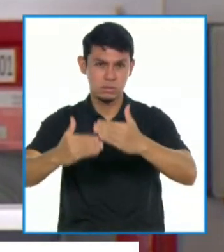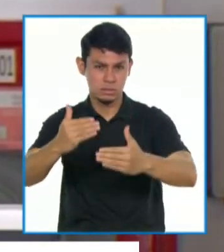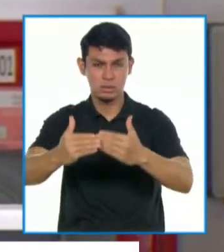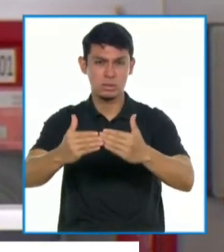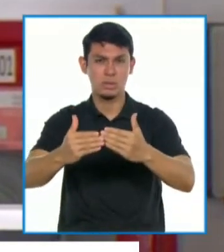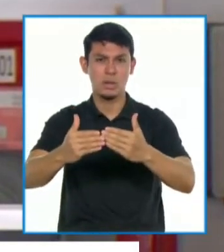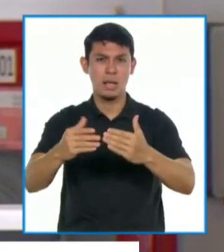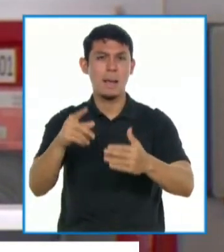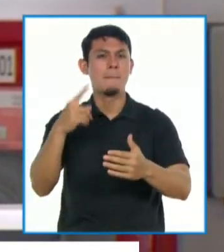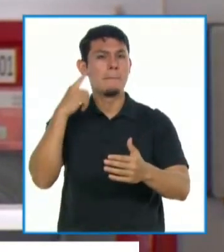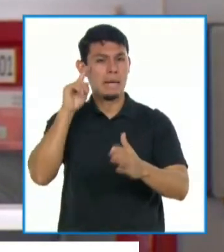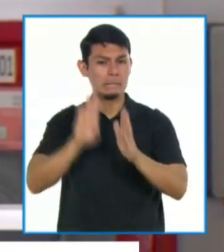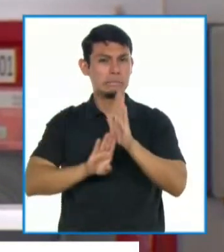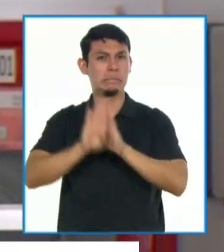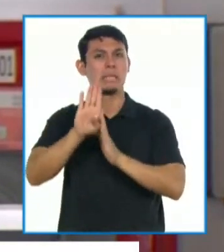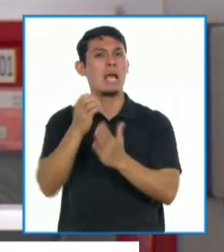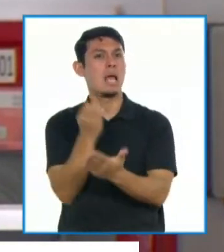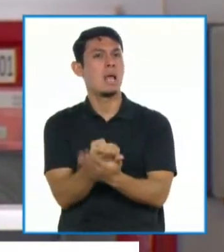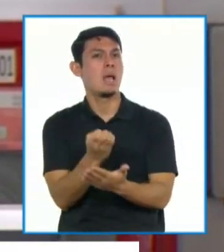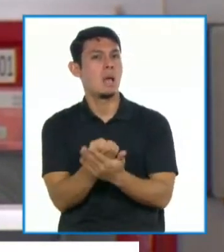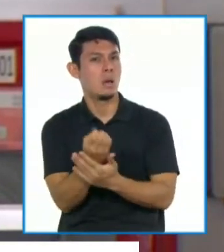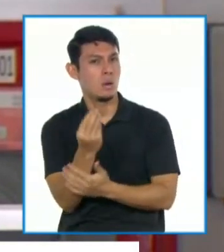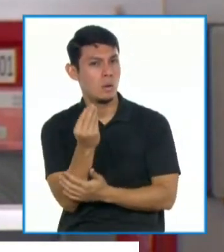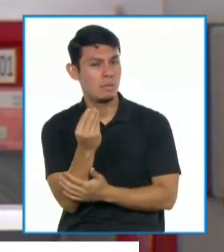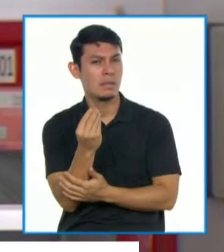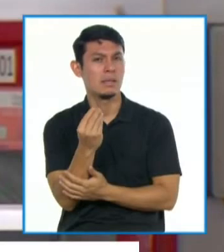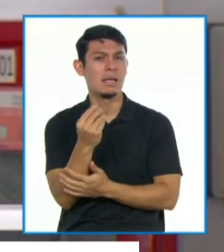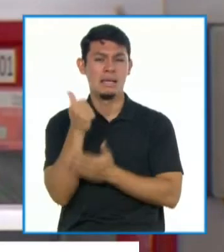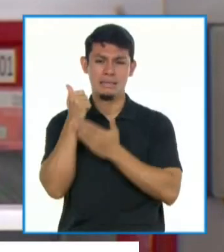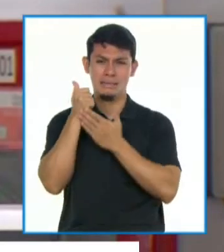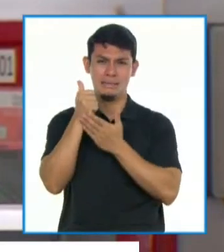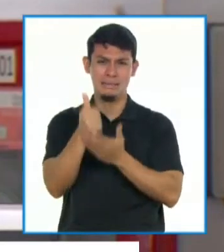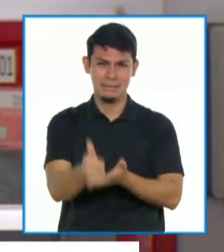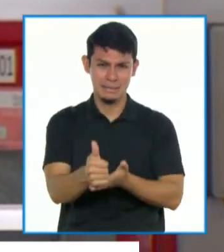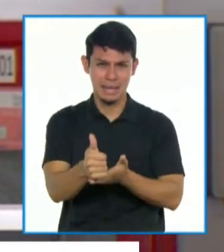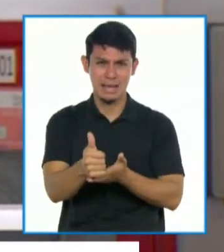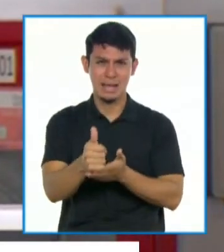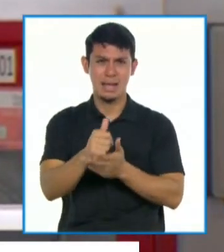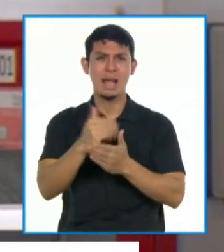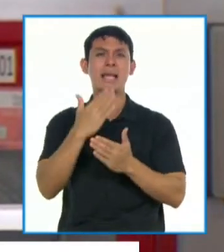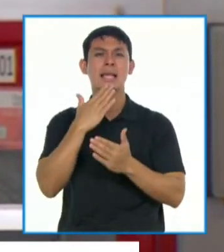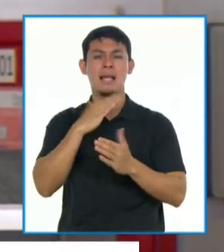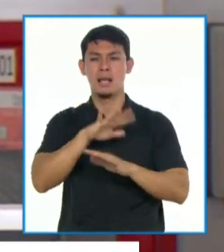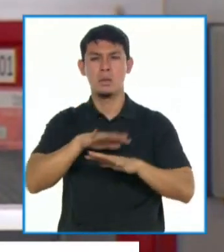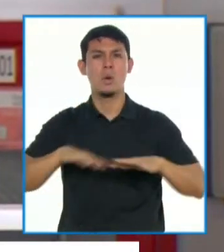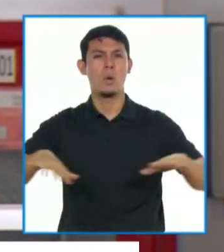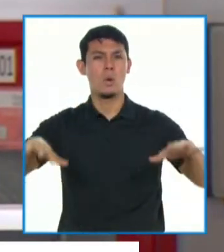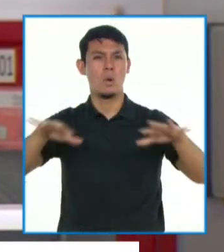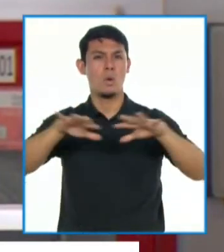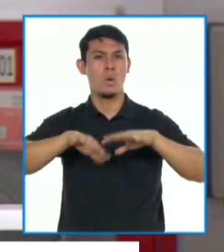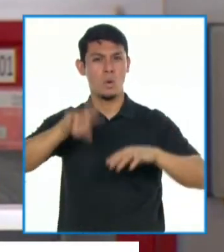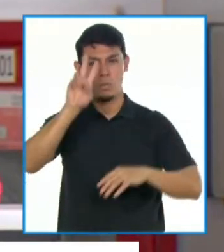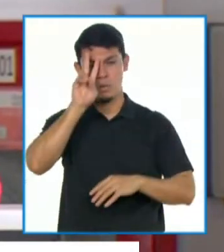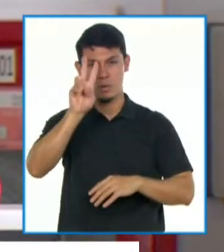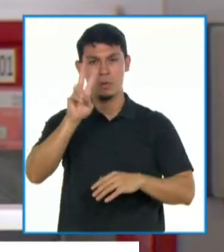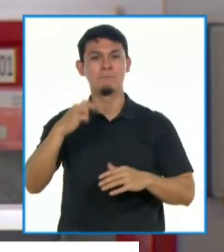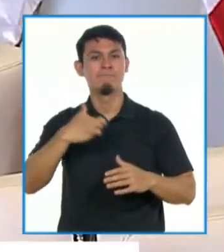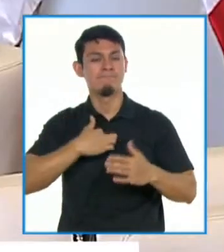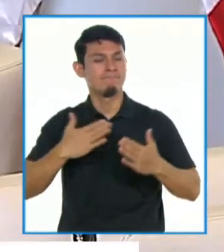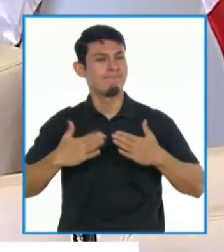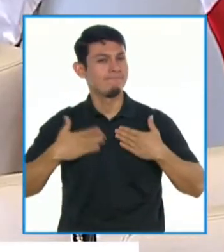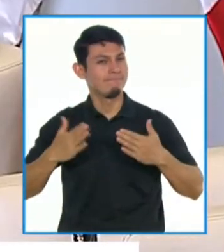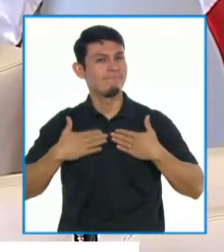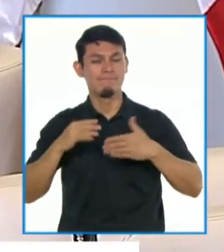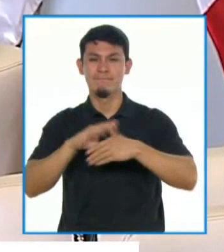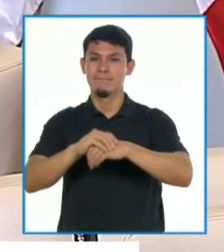reactivación económica y sacar adelante en conjunto a nuestro país. Mis felicitaciones